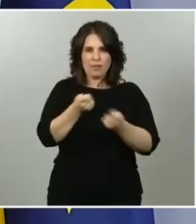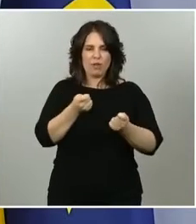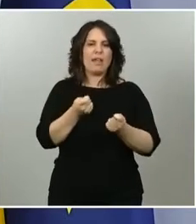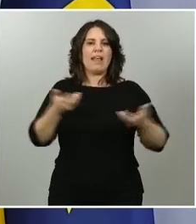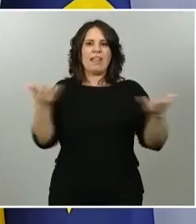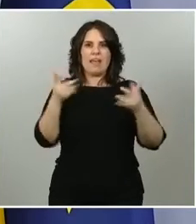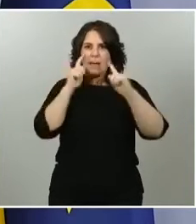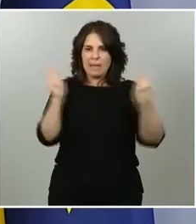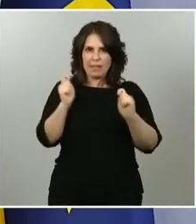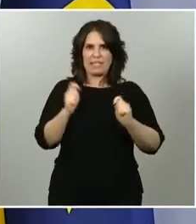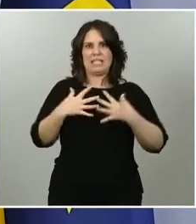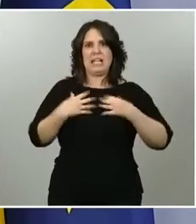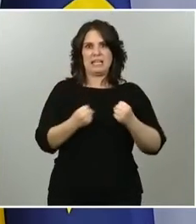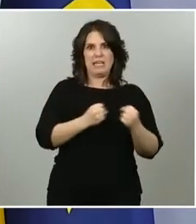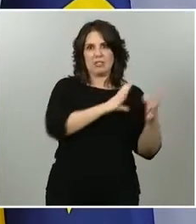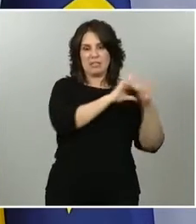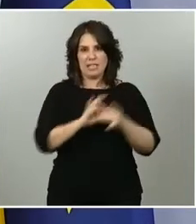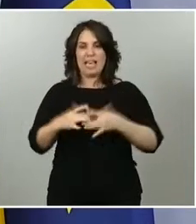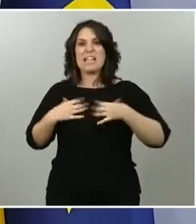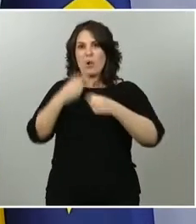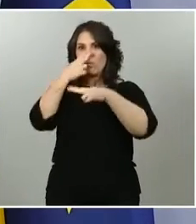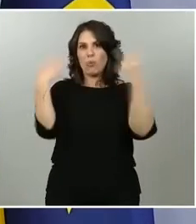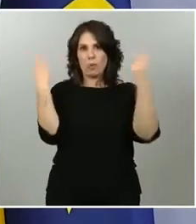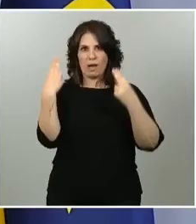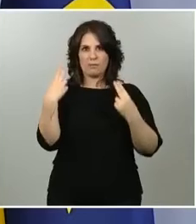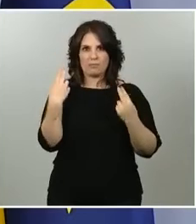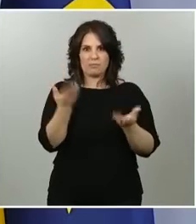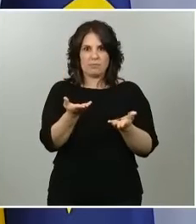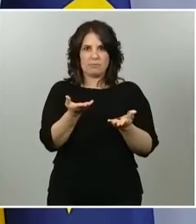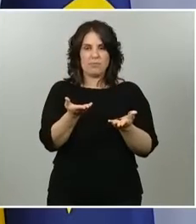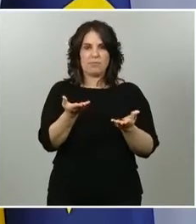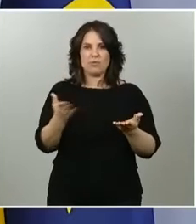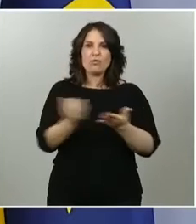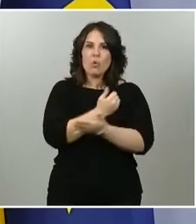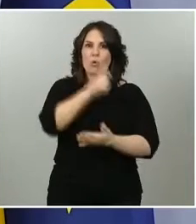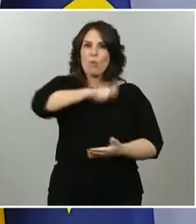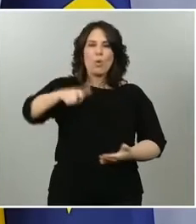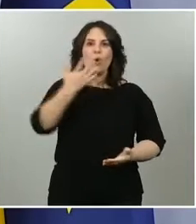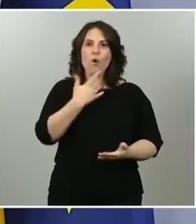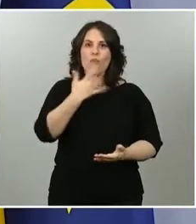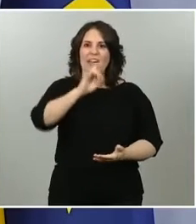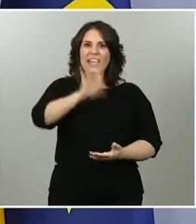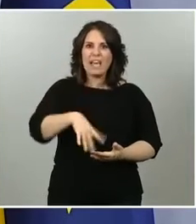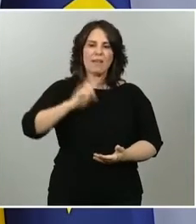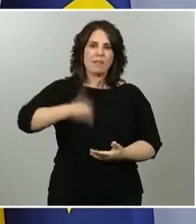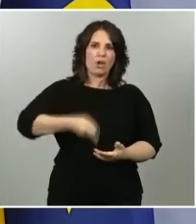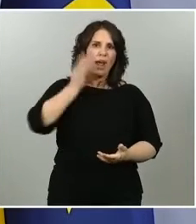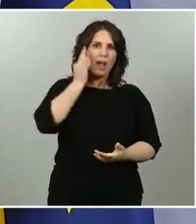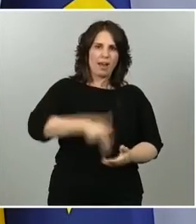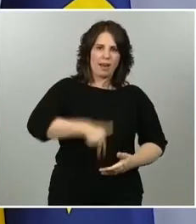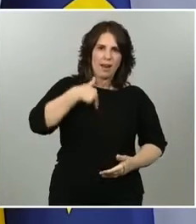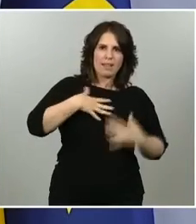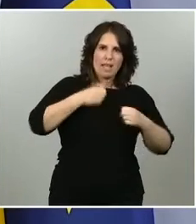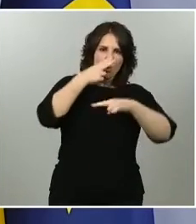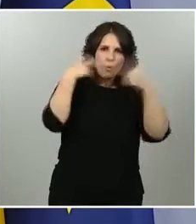encuadrados en la Dirección de General de Salud Pública, que es quien al final me eleva el informe. Todo el mundo conoce quién es la directora general de Salud Pública, todo el mundo conoce, porque comparece